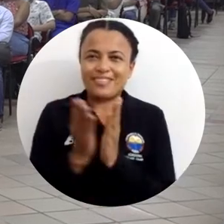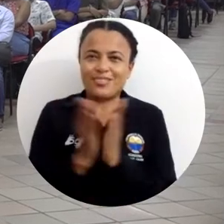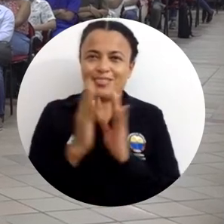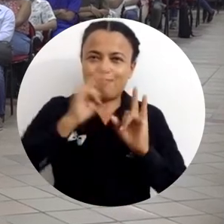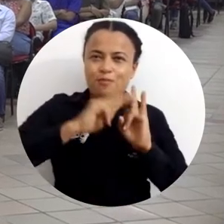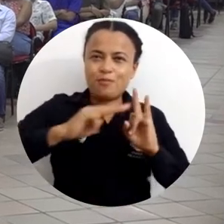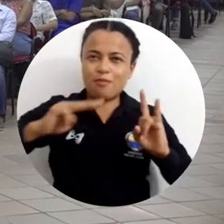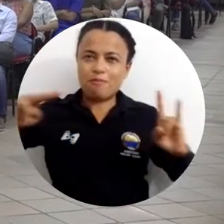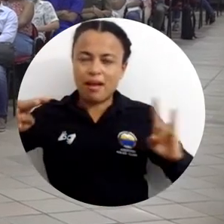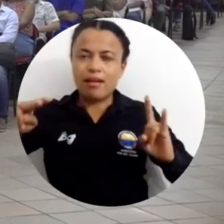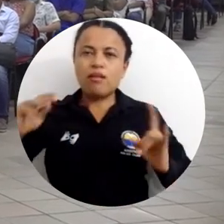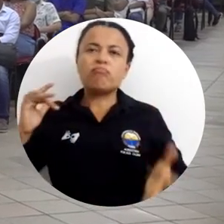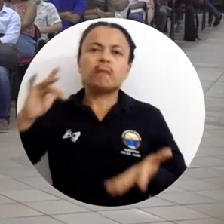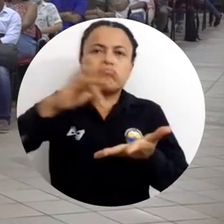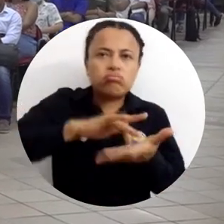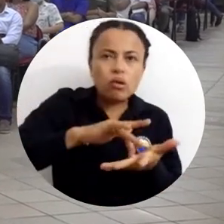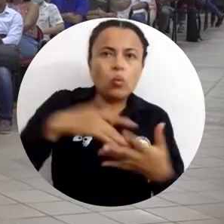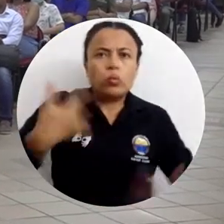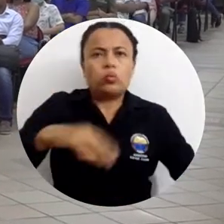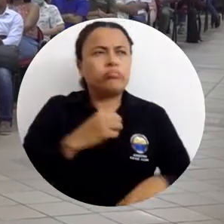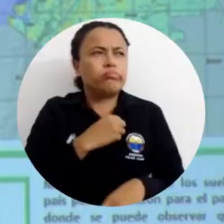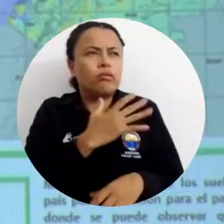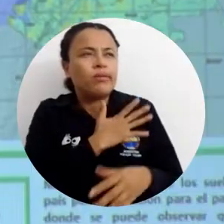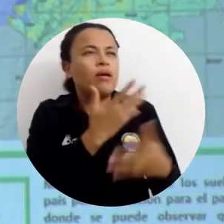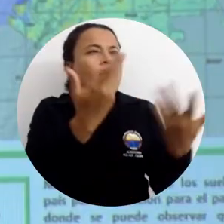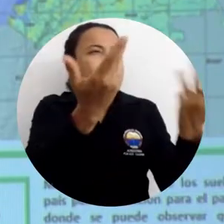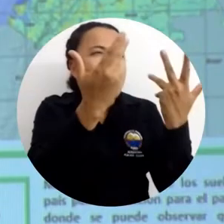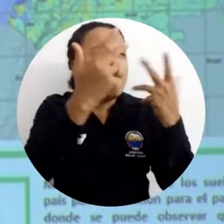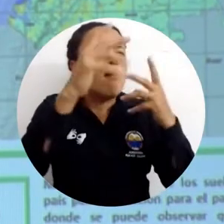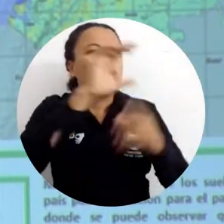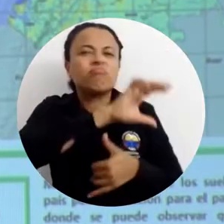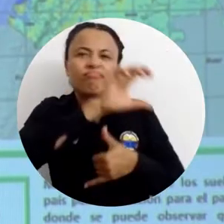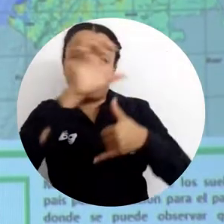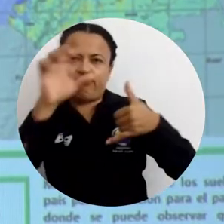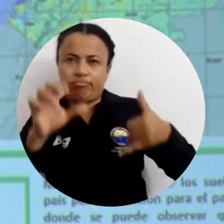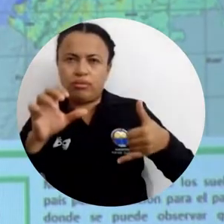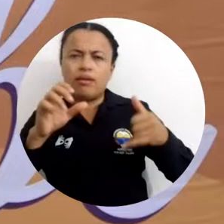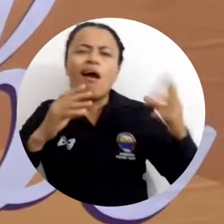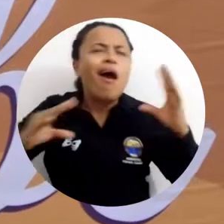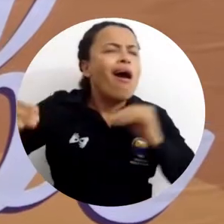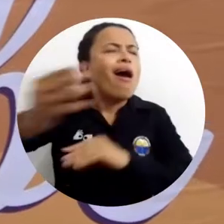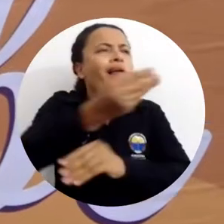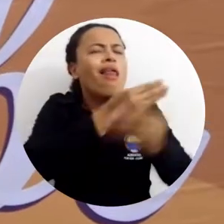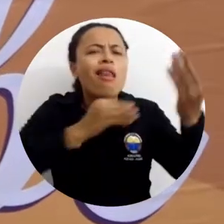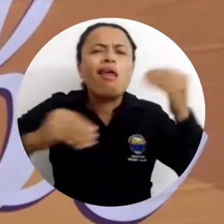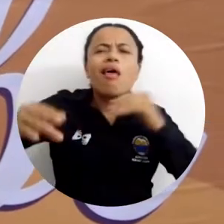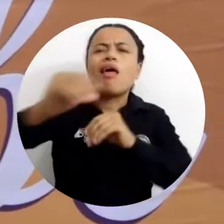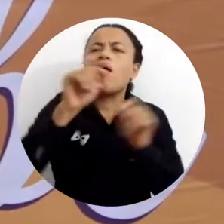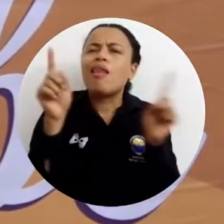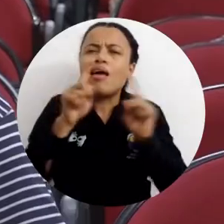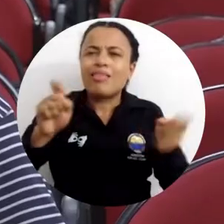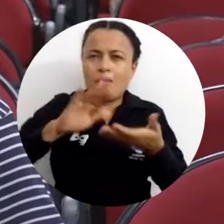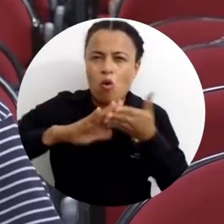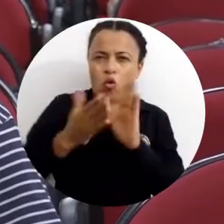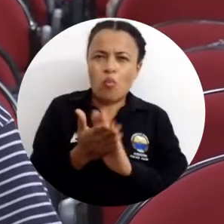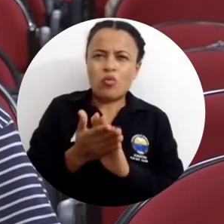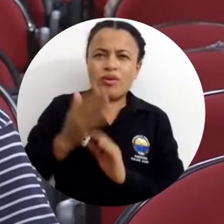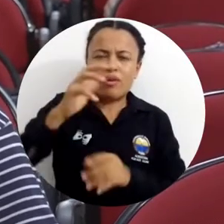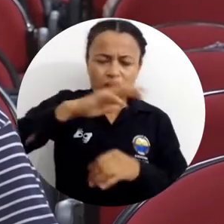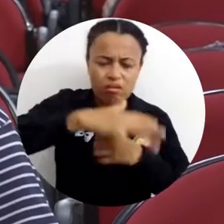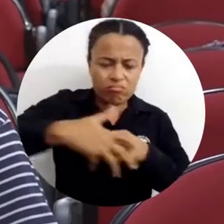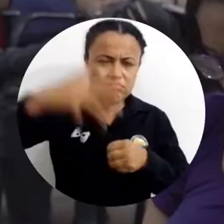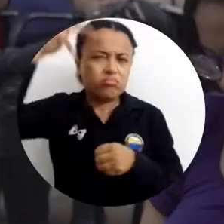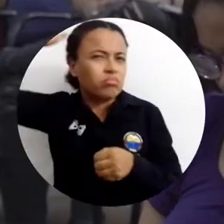Los estudiantes de la Universidad del Magdalena, una vez más, tuvieron la oportunidad de recibir la denominada Cátedra Caribe, que presentó un